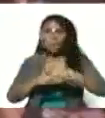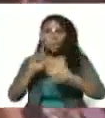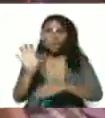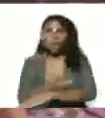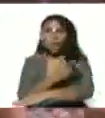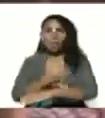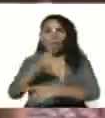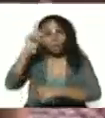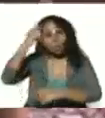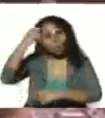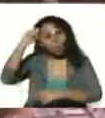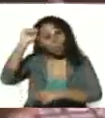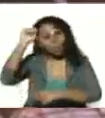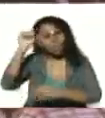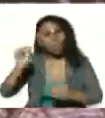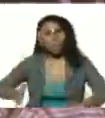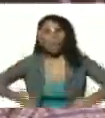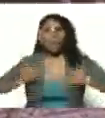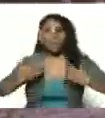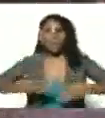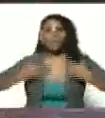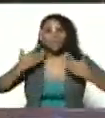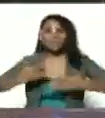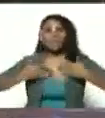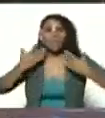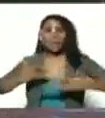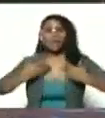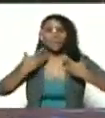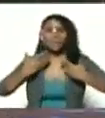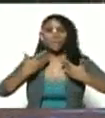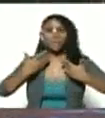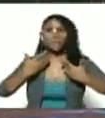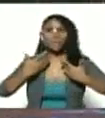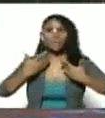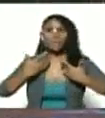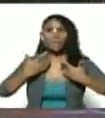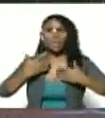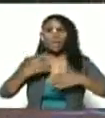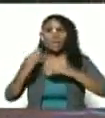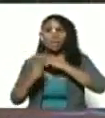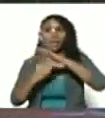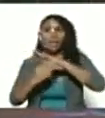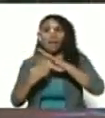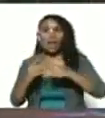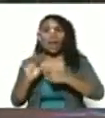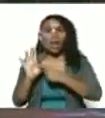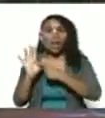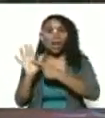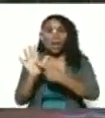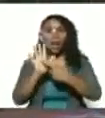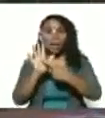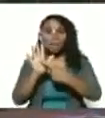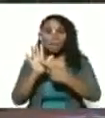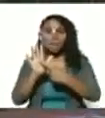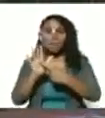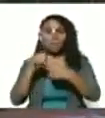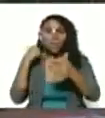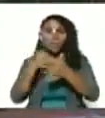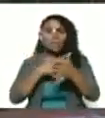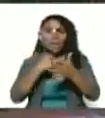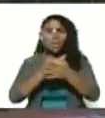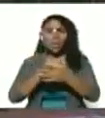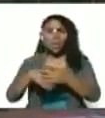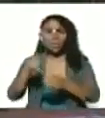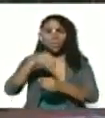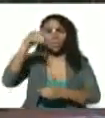recordar con alegría y vivacidad el ejemplo de este luchador inmortal que fue